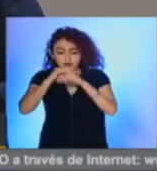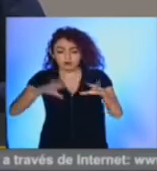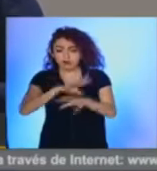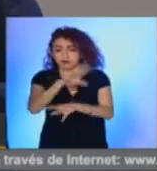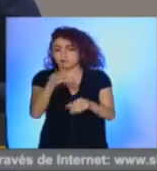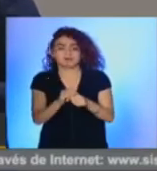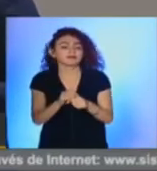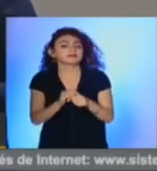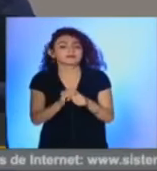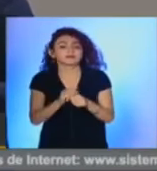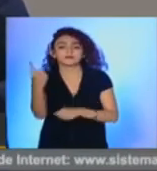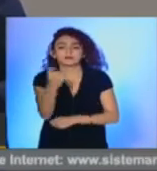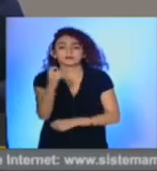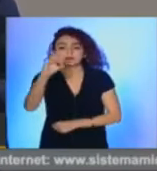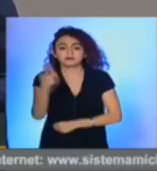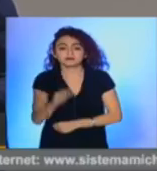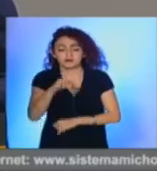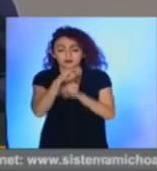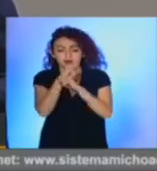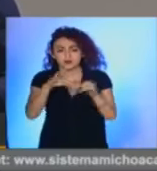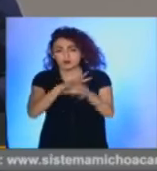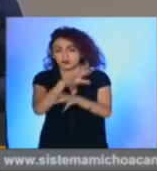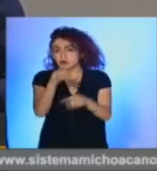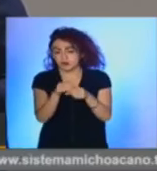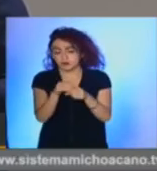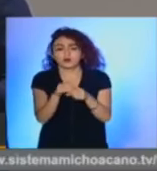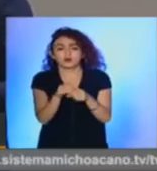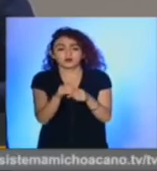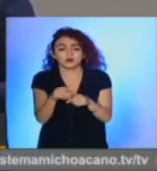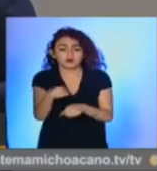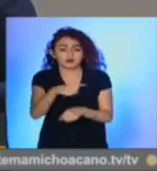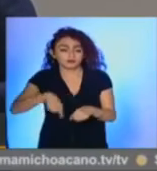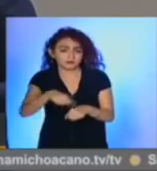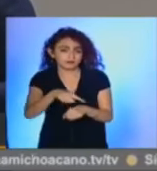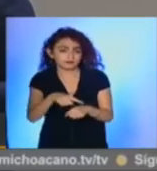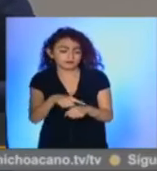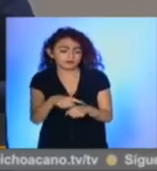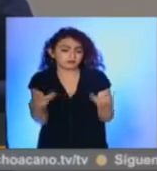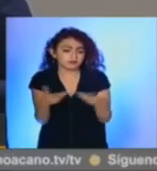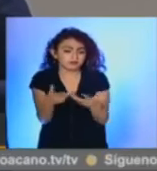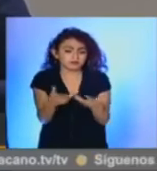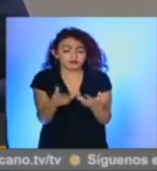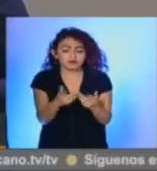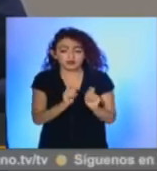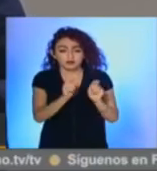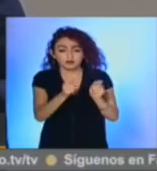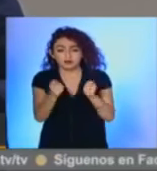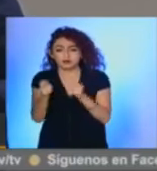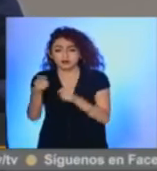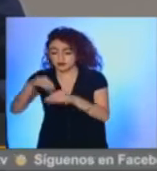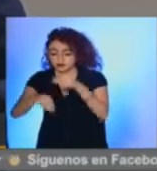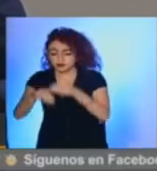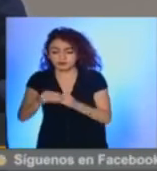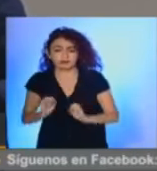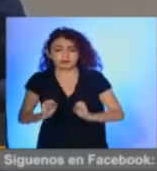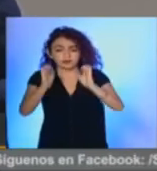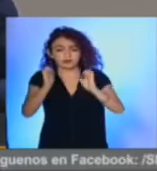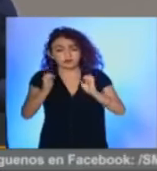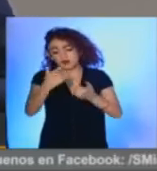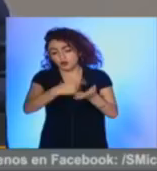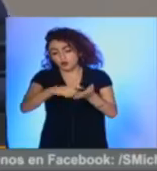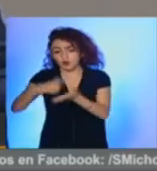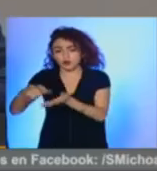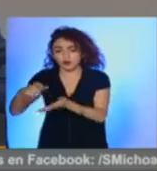el 100% de la información de la que se da o se asigna en obra pública o se